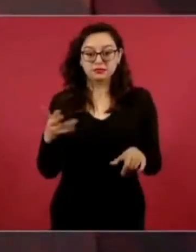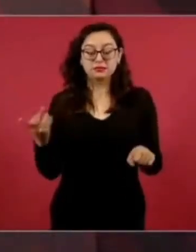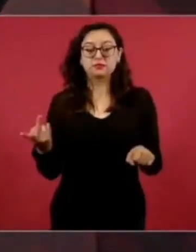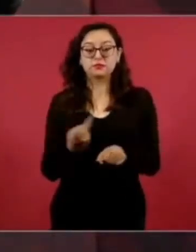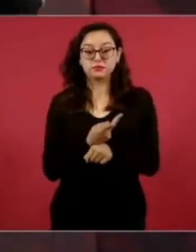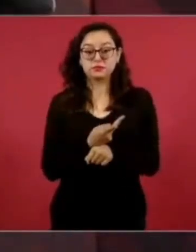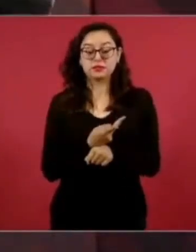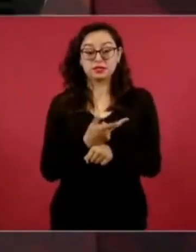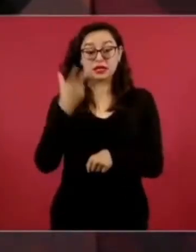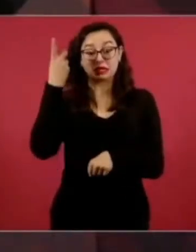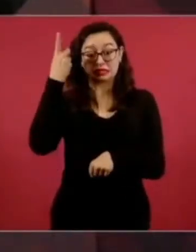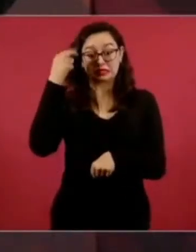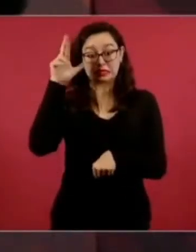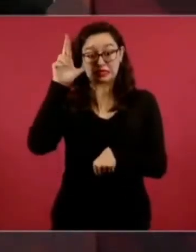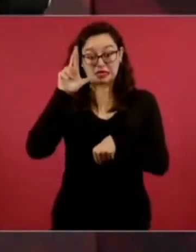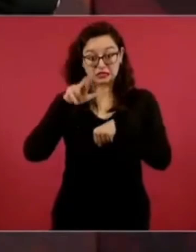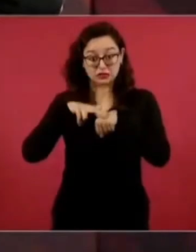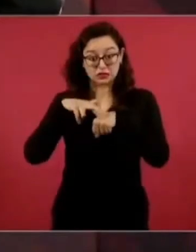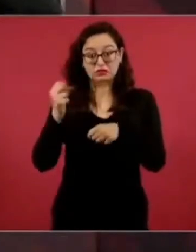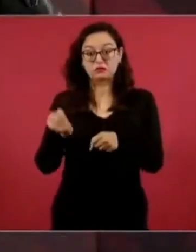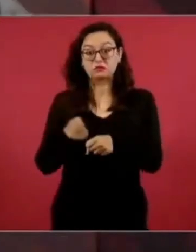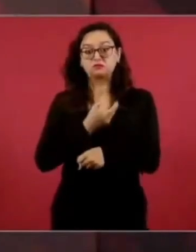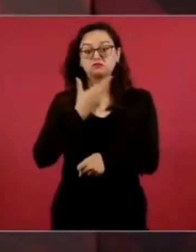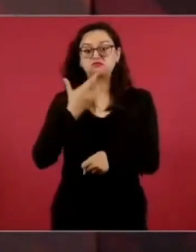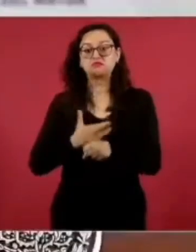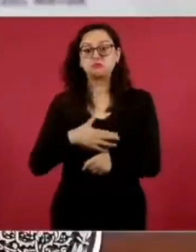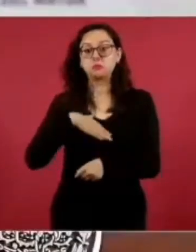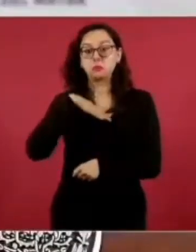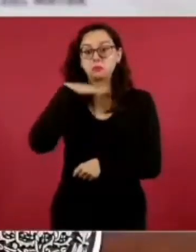incluso el secretario, ni se da cuenta.